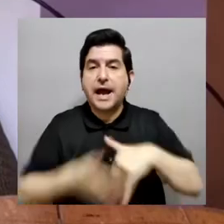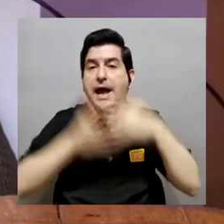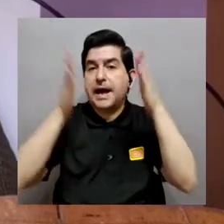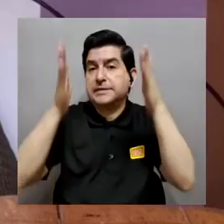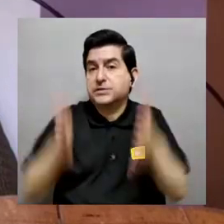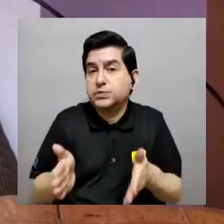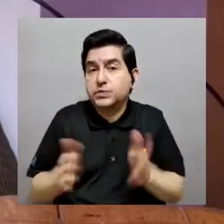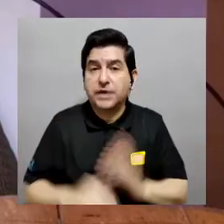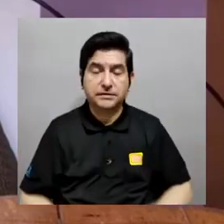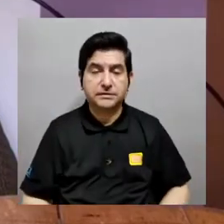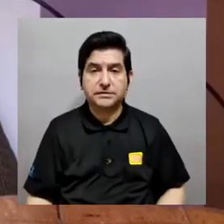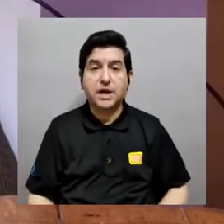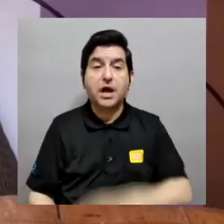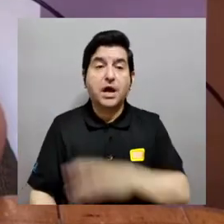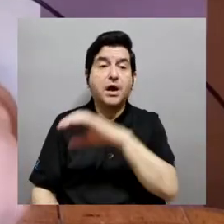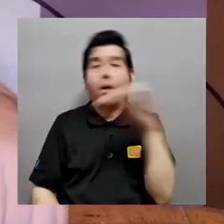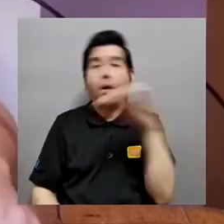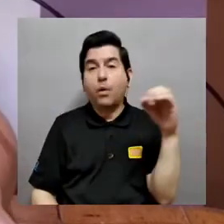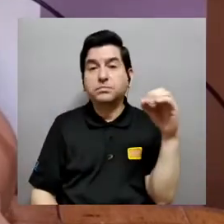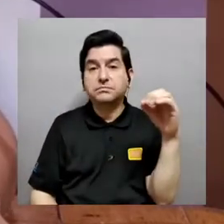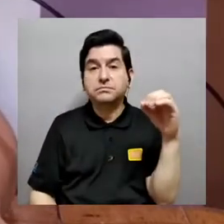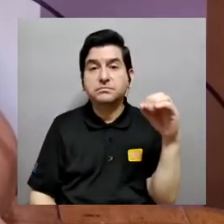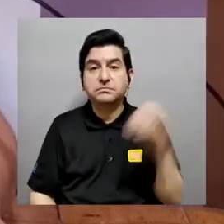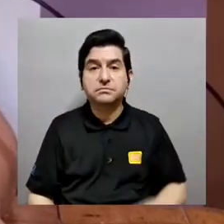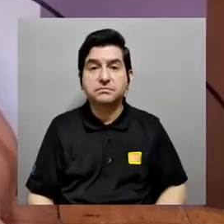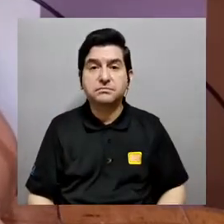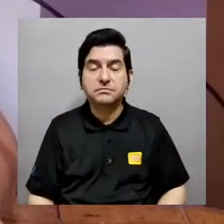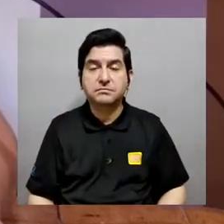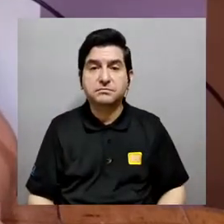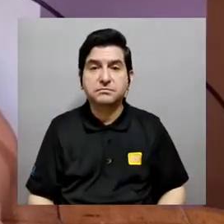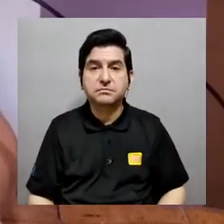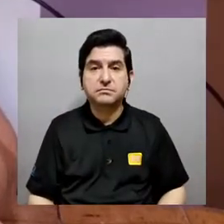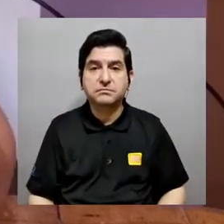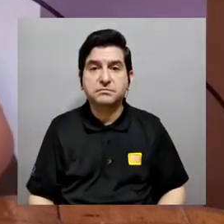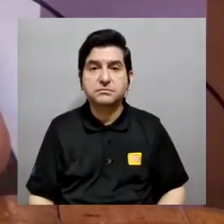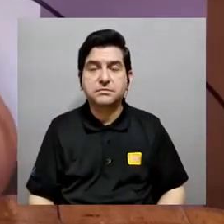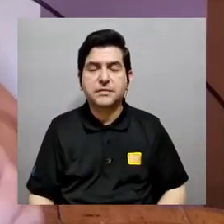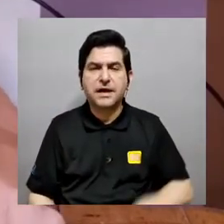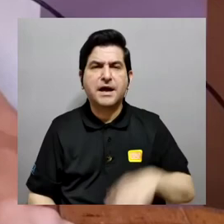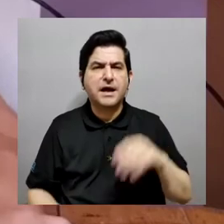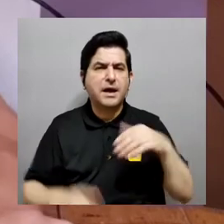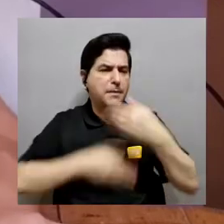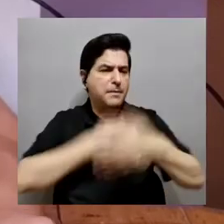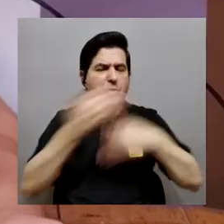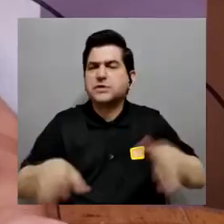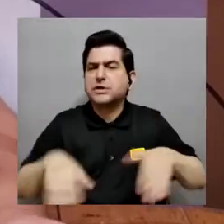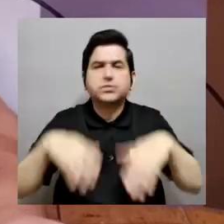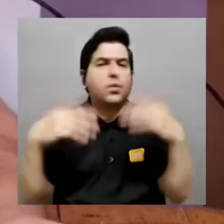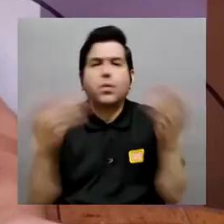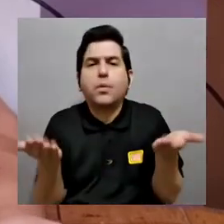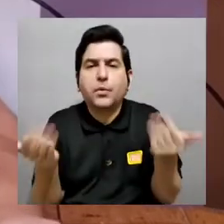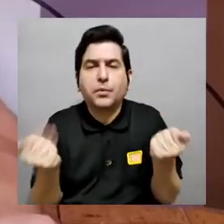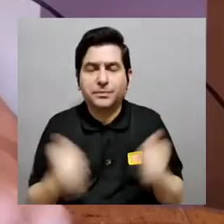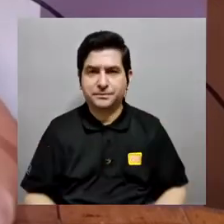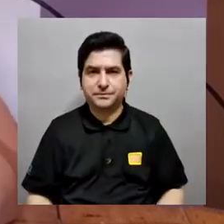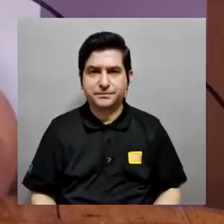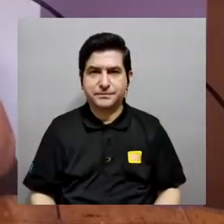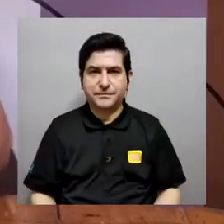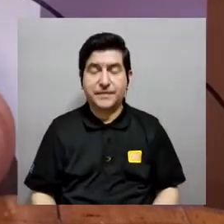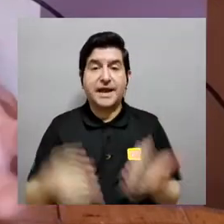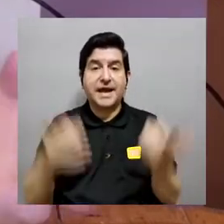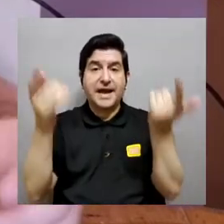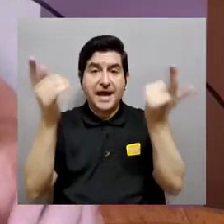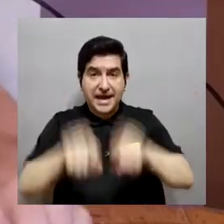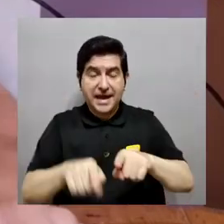para otras universidades para estudiantes o este o